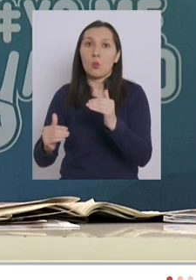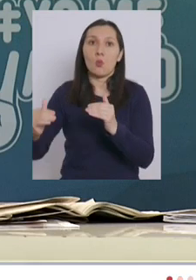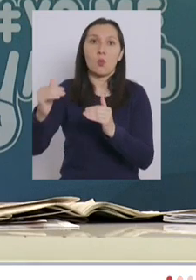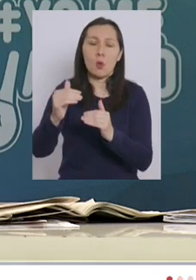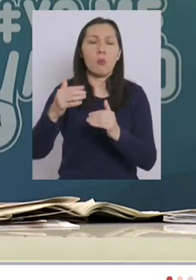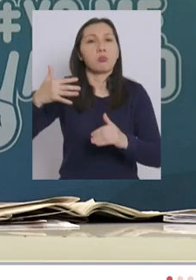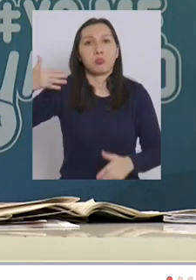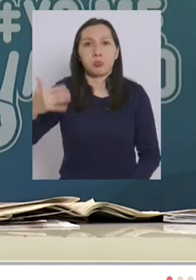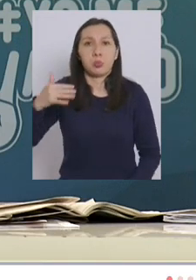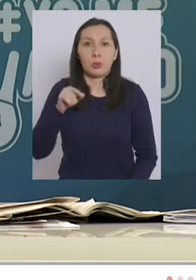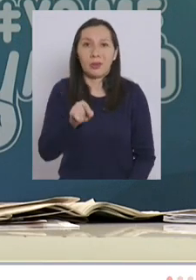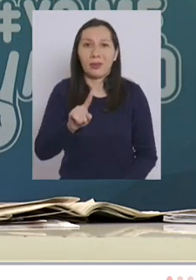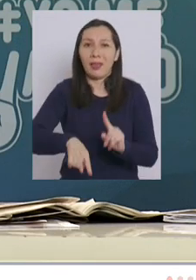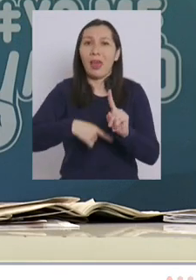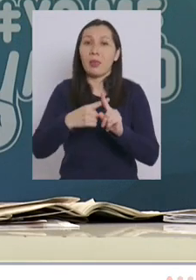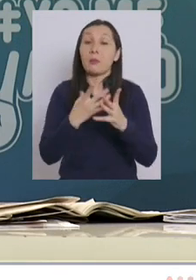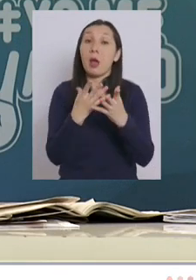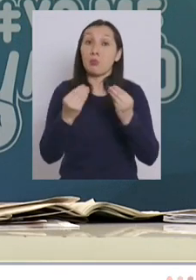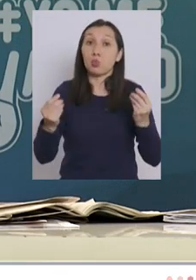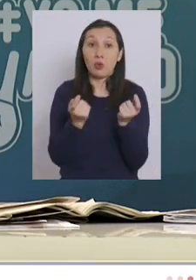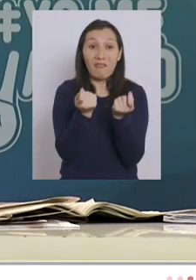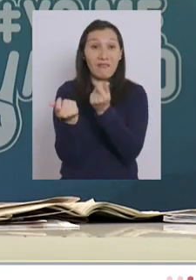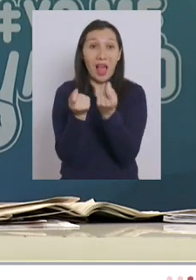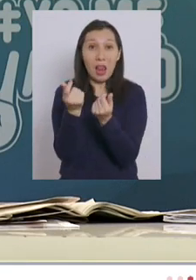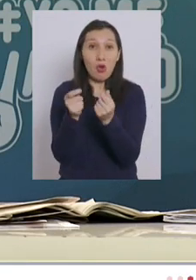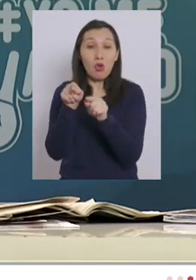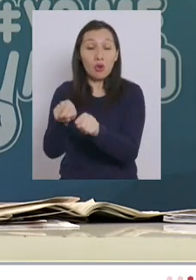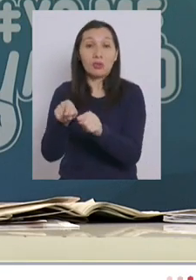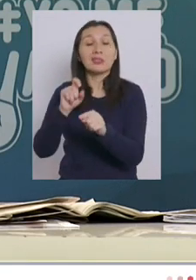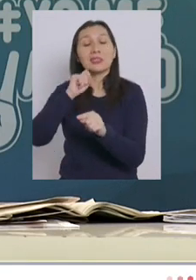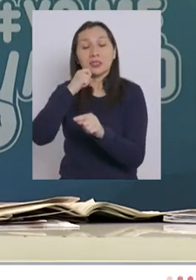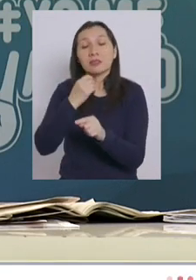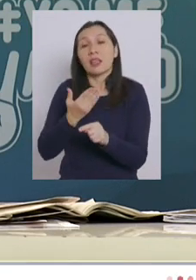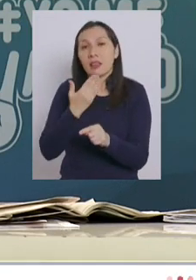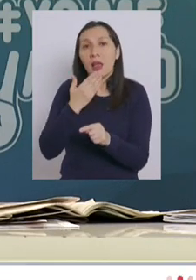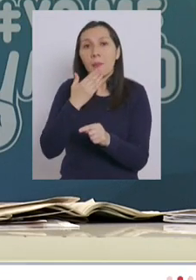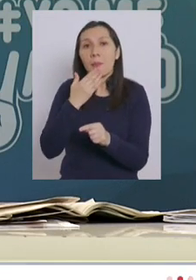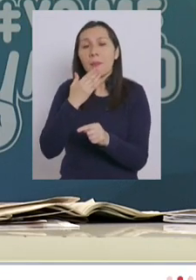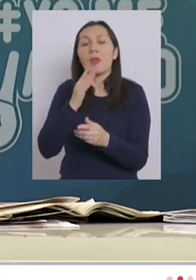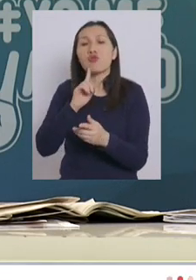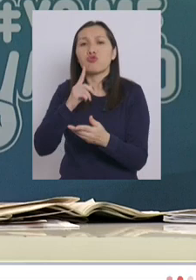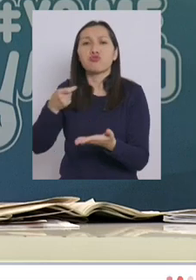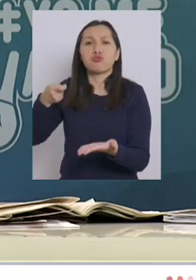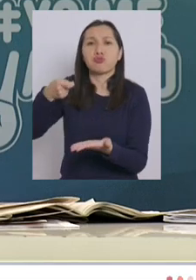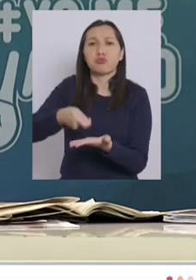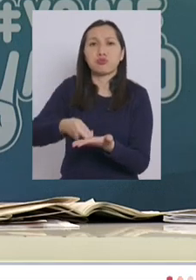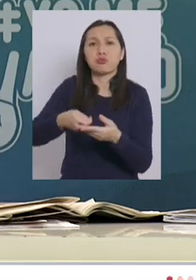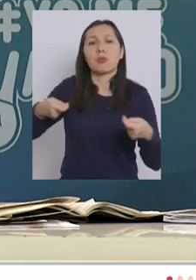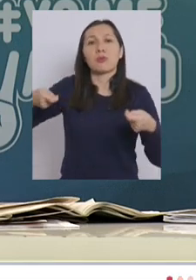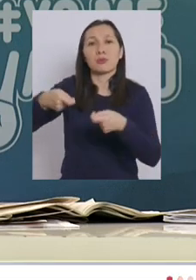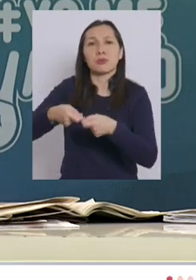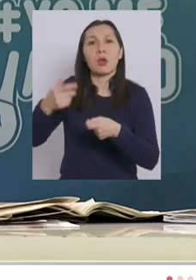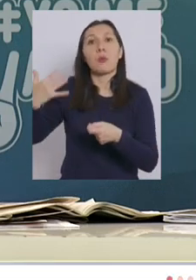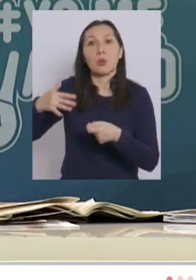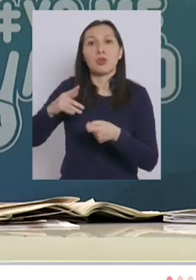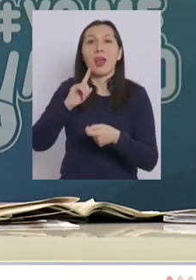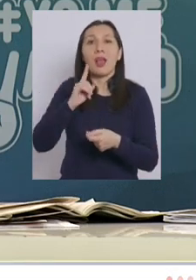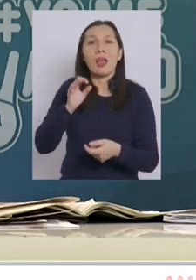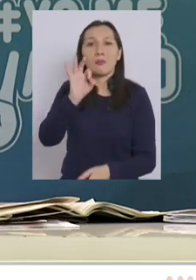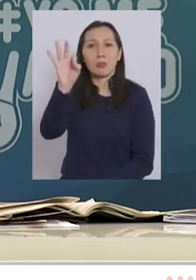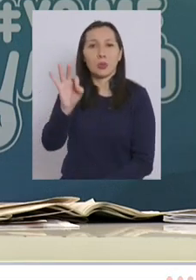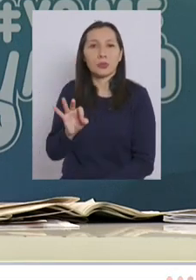importantísimo y además que muchos de estos valores están también cubiertos en un porcentaje muy importante